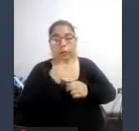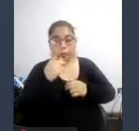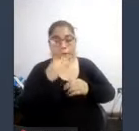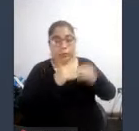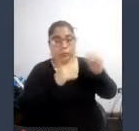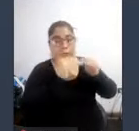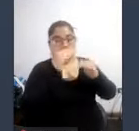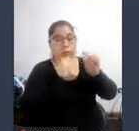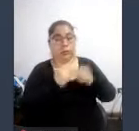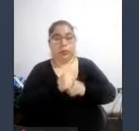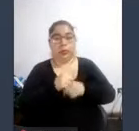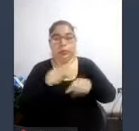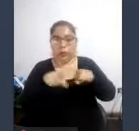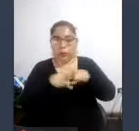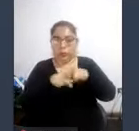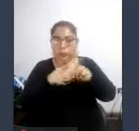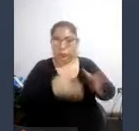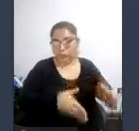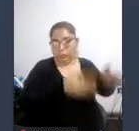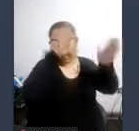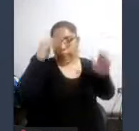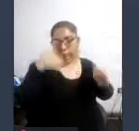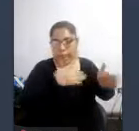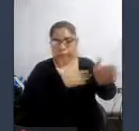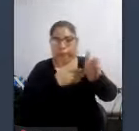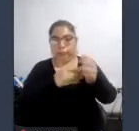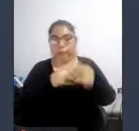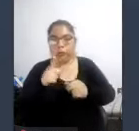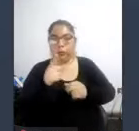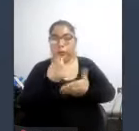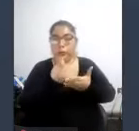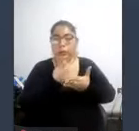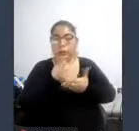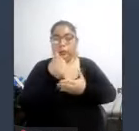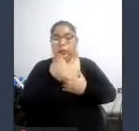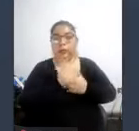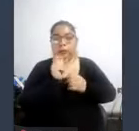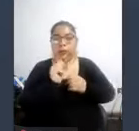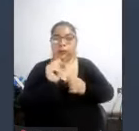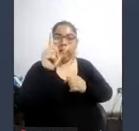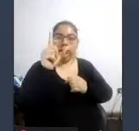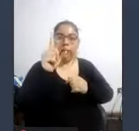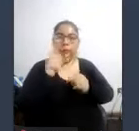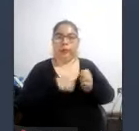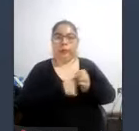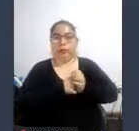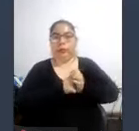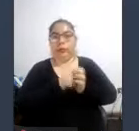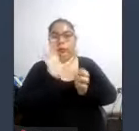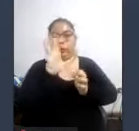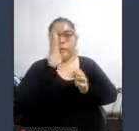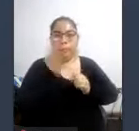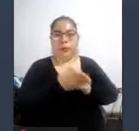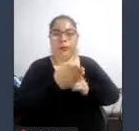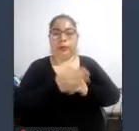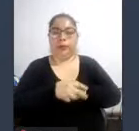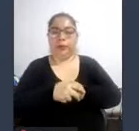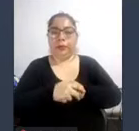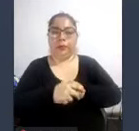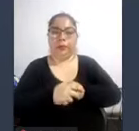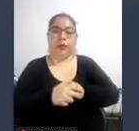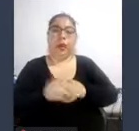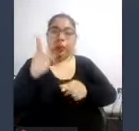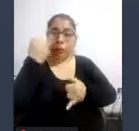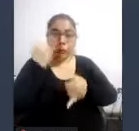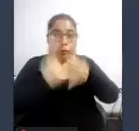en forma accesible su precio puede subir en 5% pero si no es